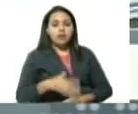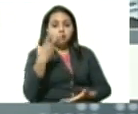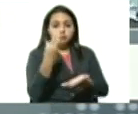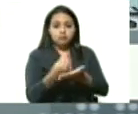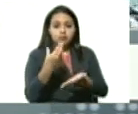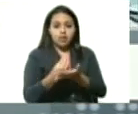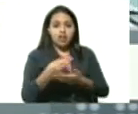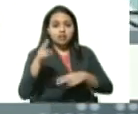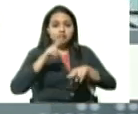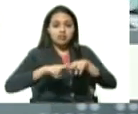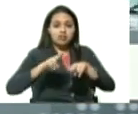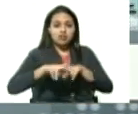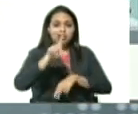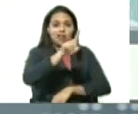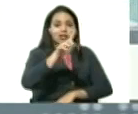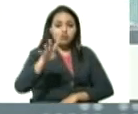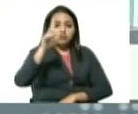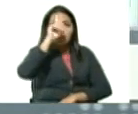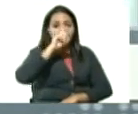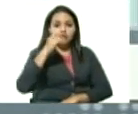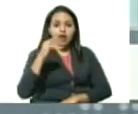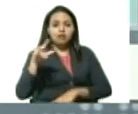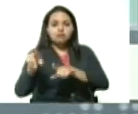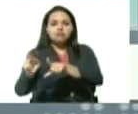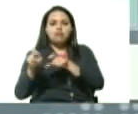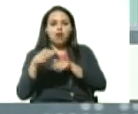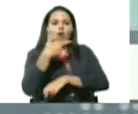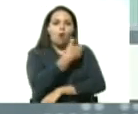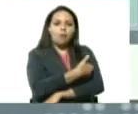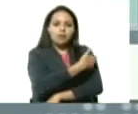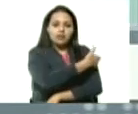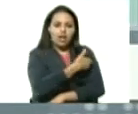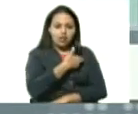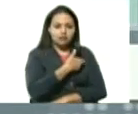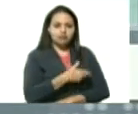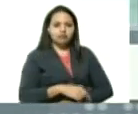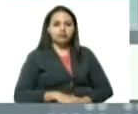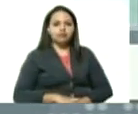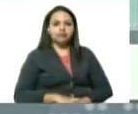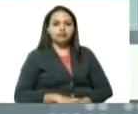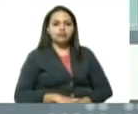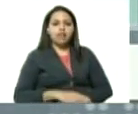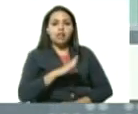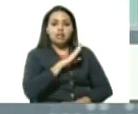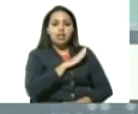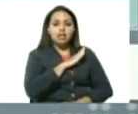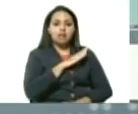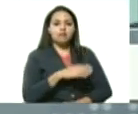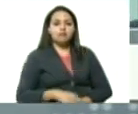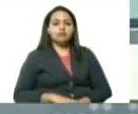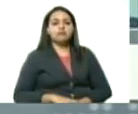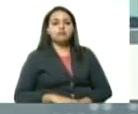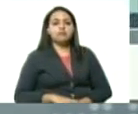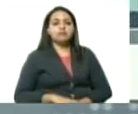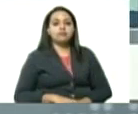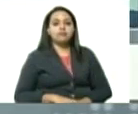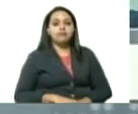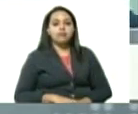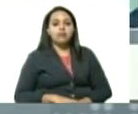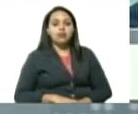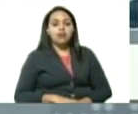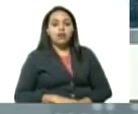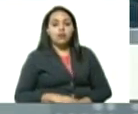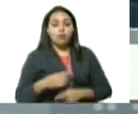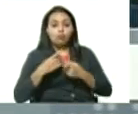un niño de 14 años fue captado un hospital de Sentinela tenemos en el estado Anzuategui en el oriente un hombre de